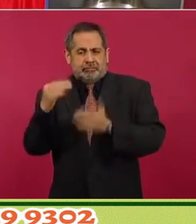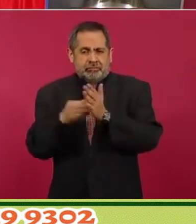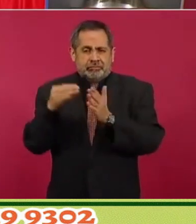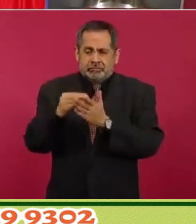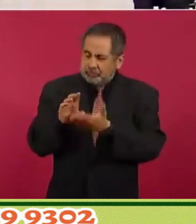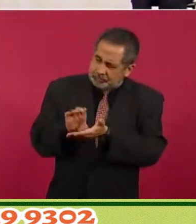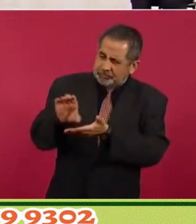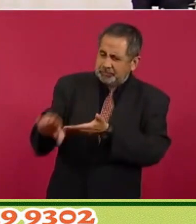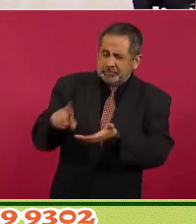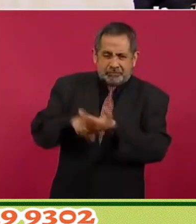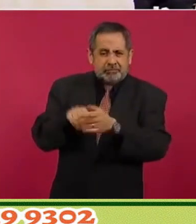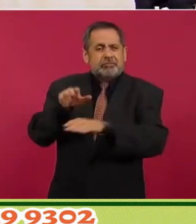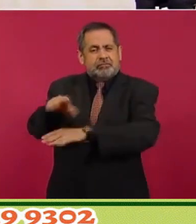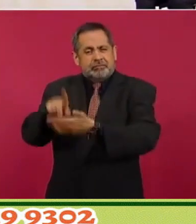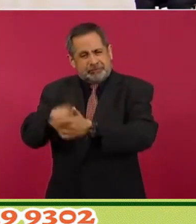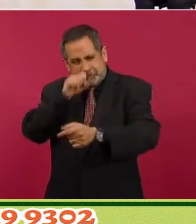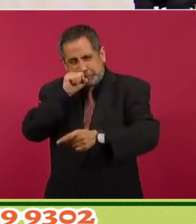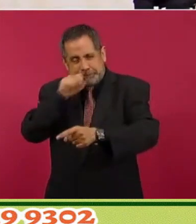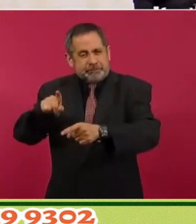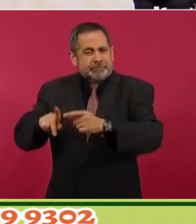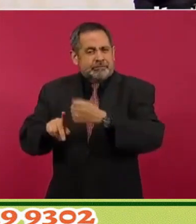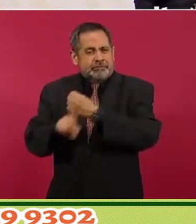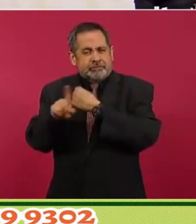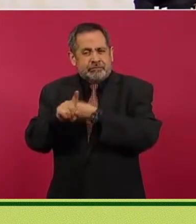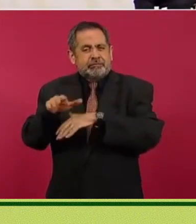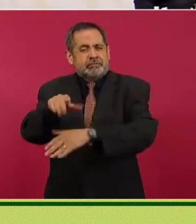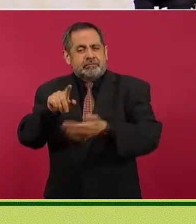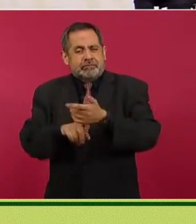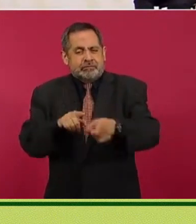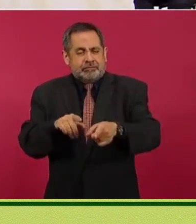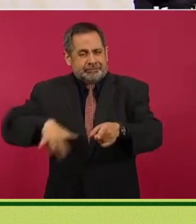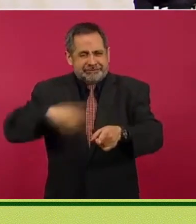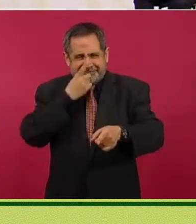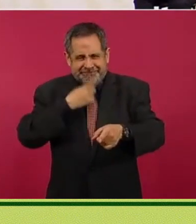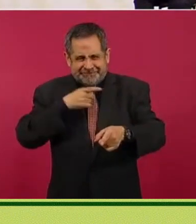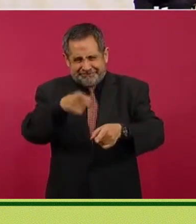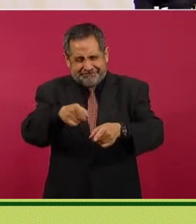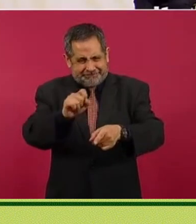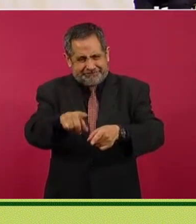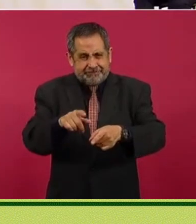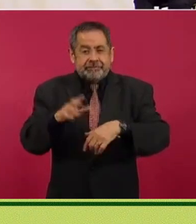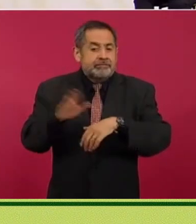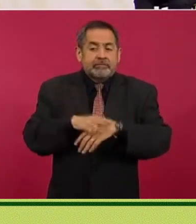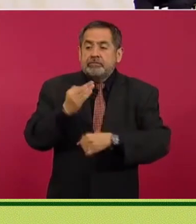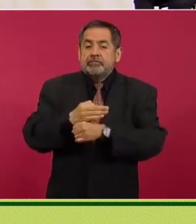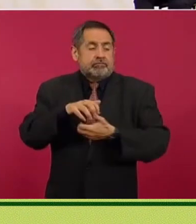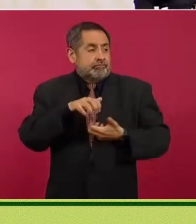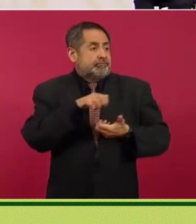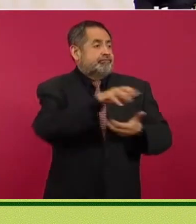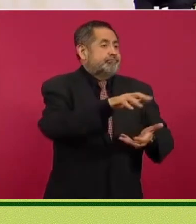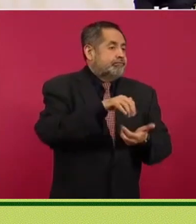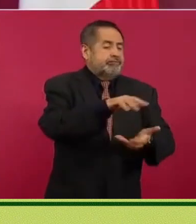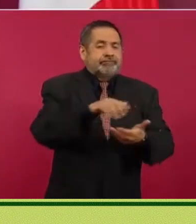problema que tú comentaste sobre los fertilizantes, porque se están entregando fertilizantes